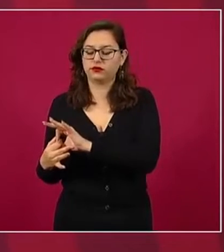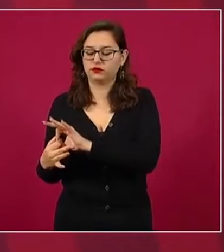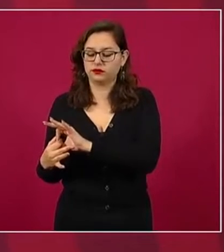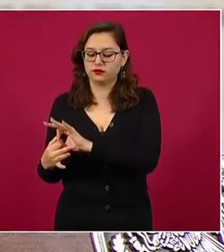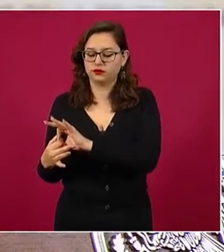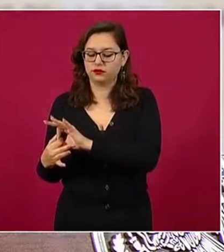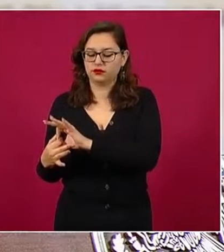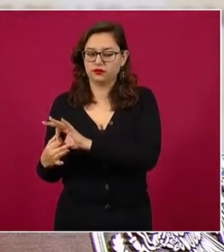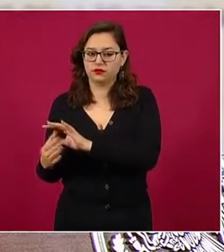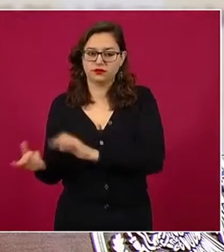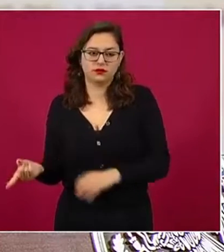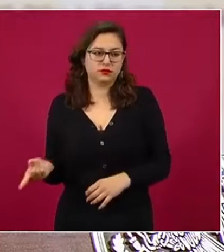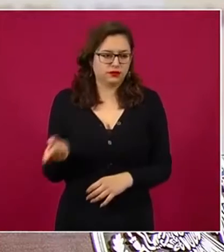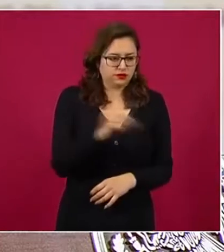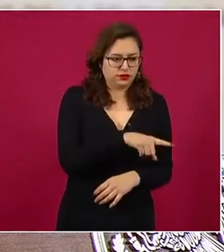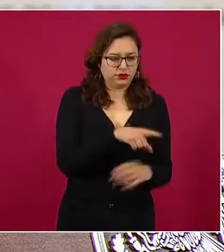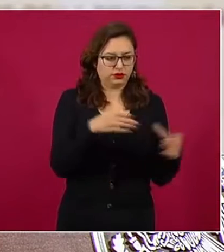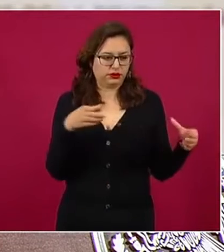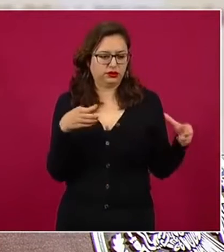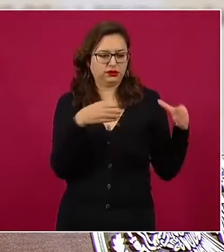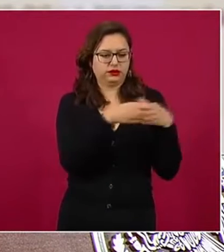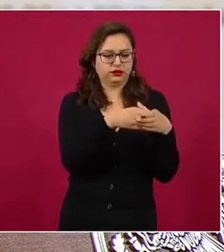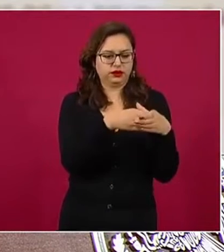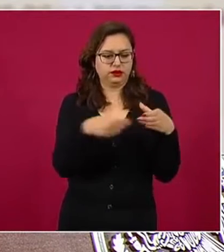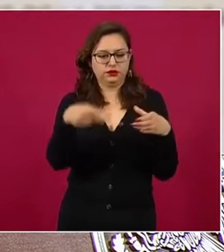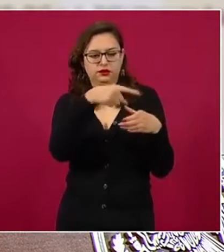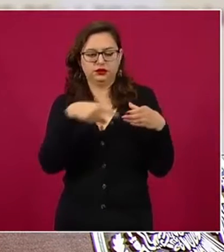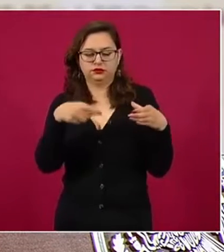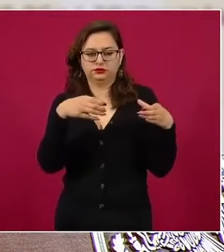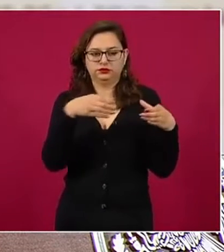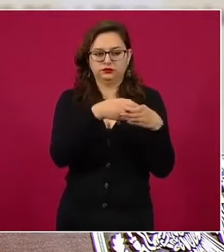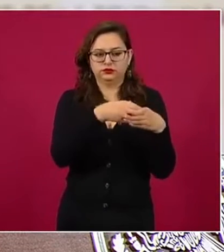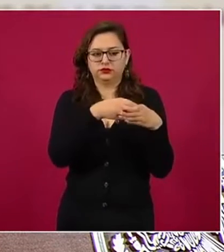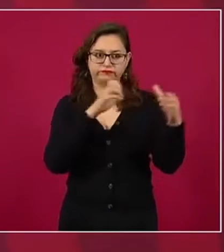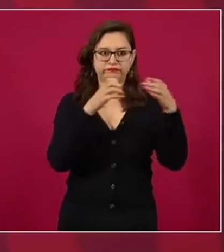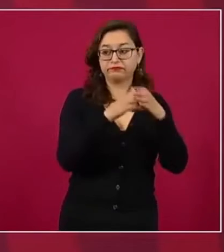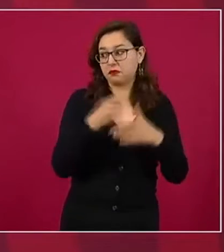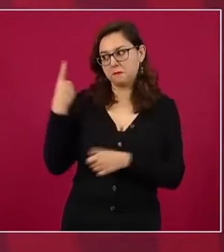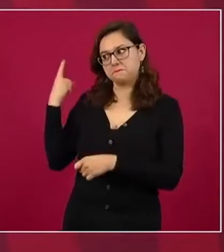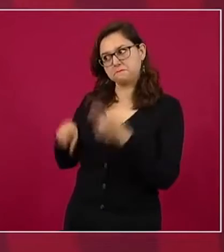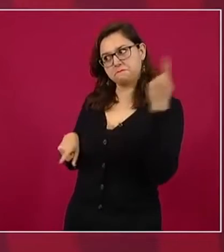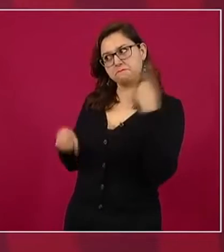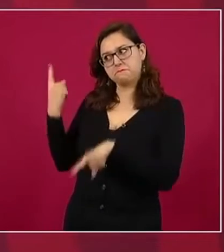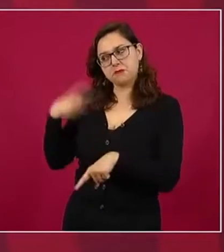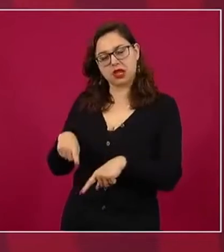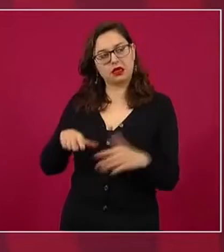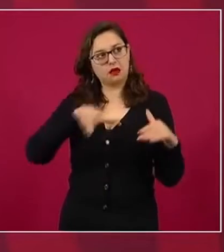dominio oligarca, siempre